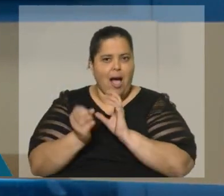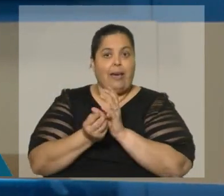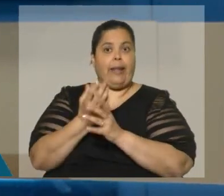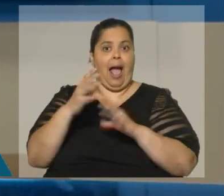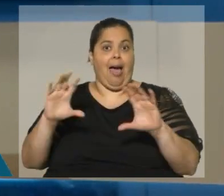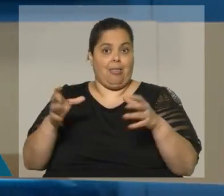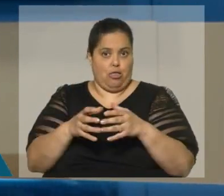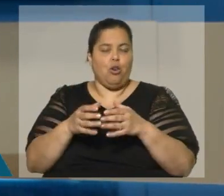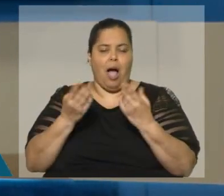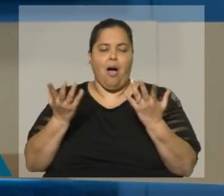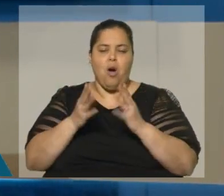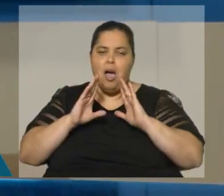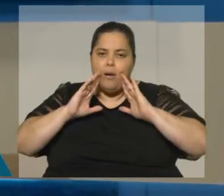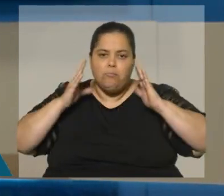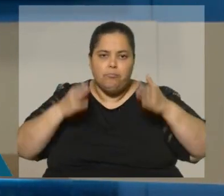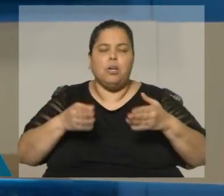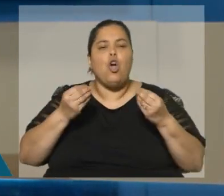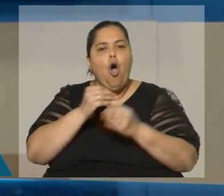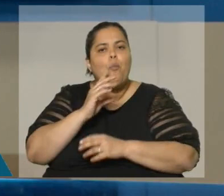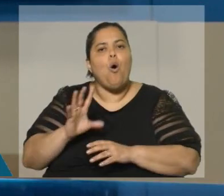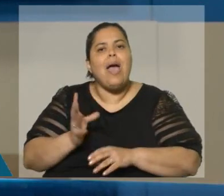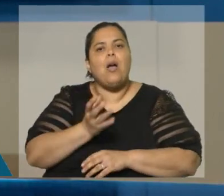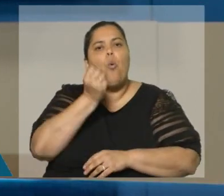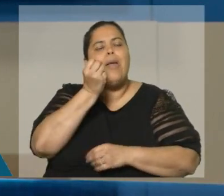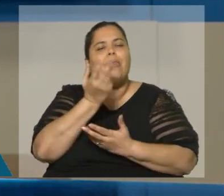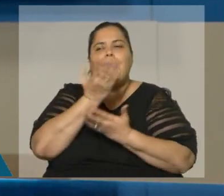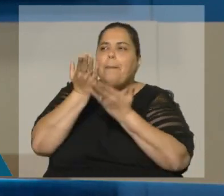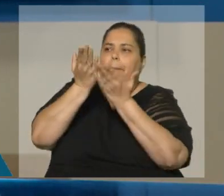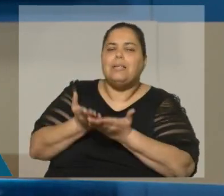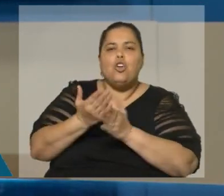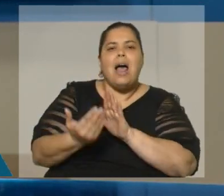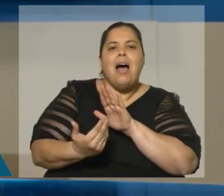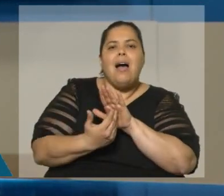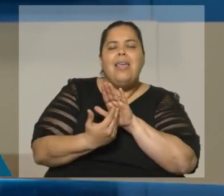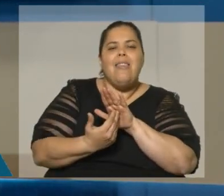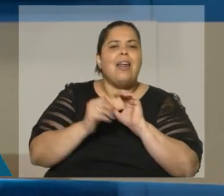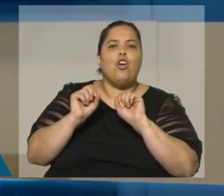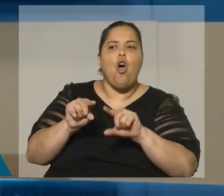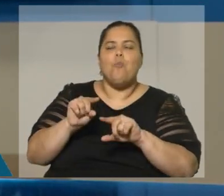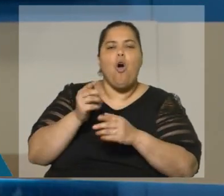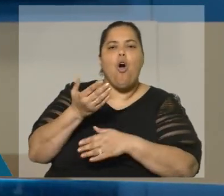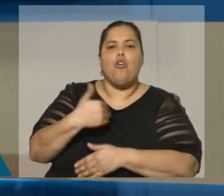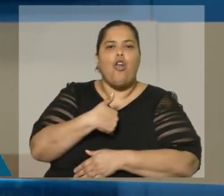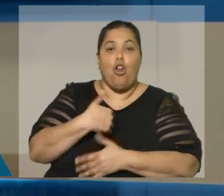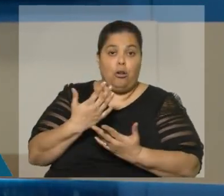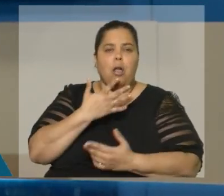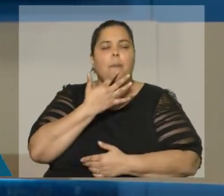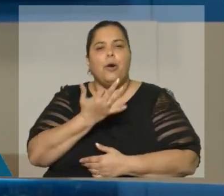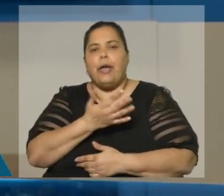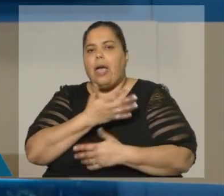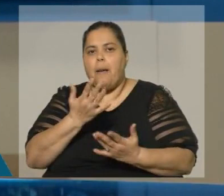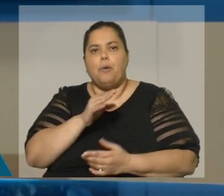bueno, está abocado, entre otras cosas, a encontrar a alguien que pueda ocupar ese espacio. Se habla de varios, entre otros, de